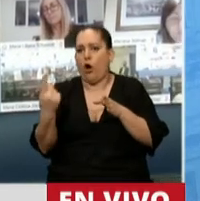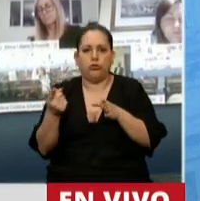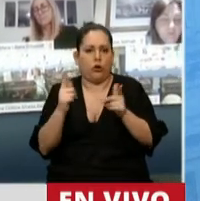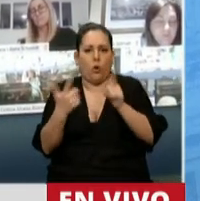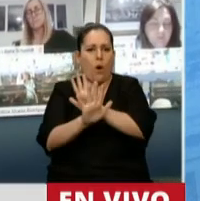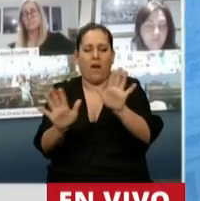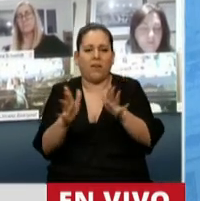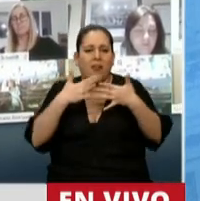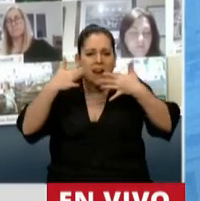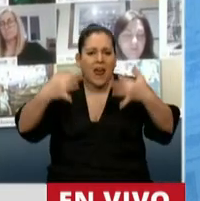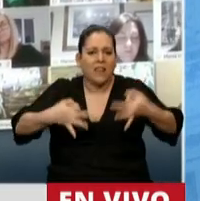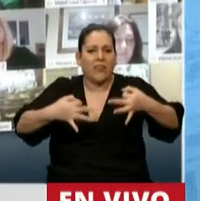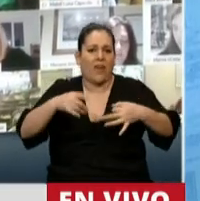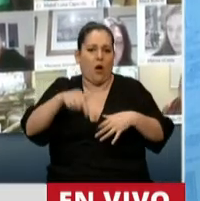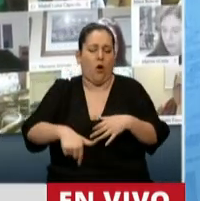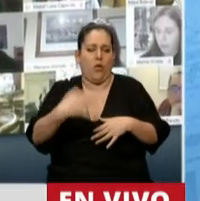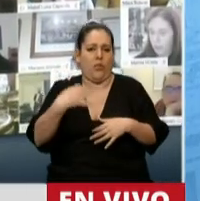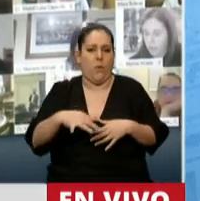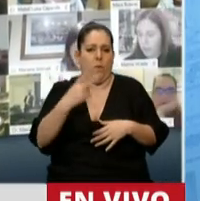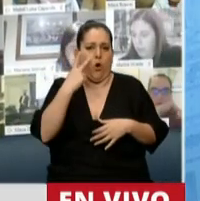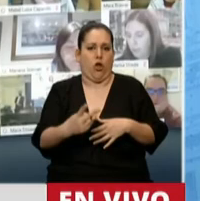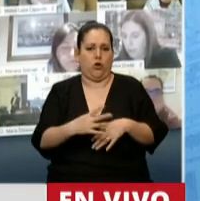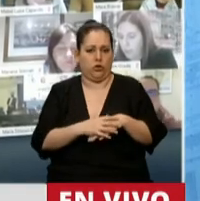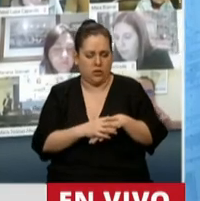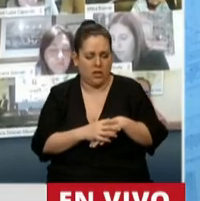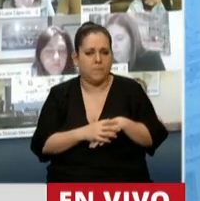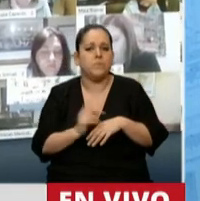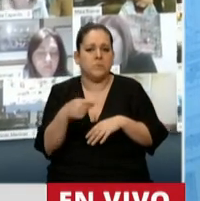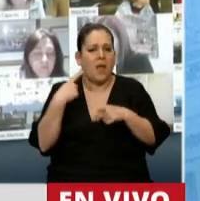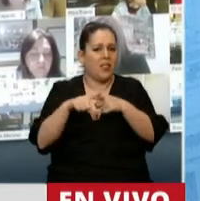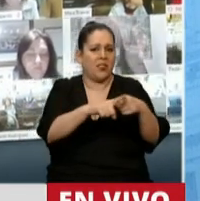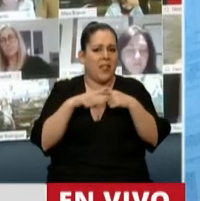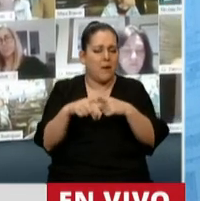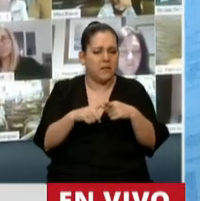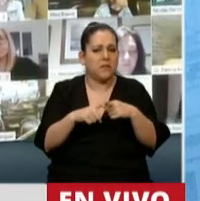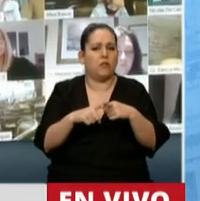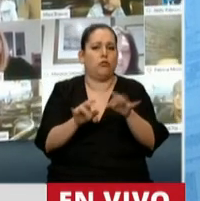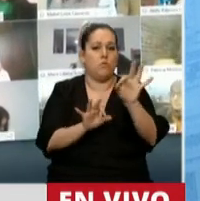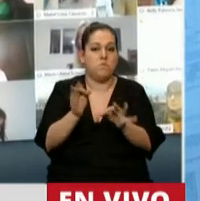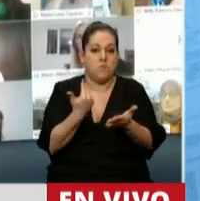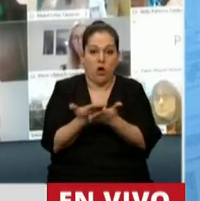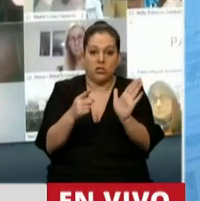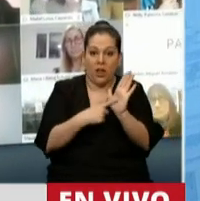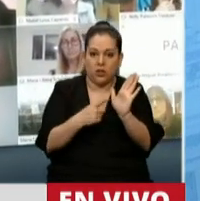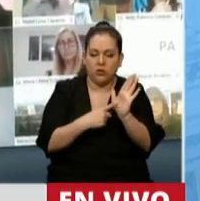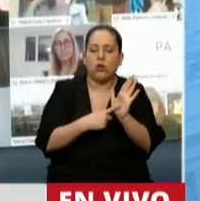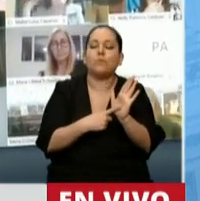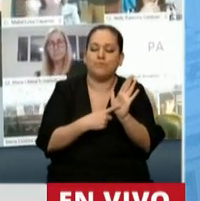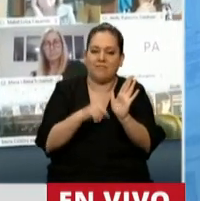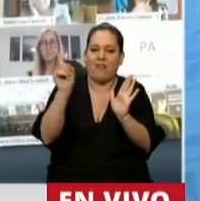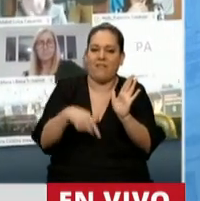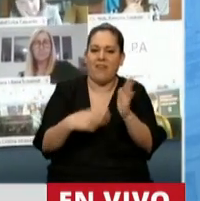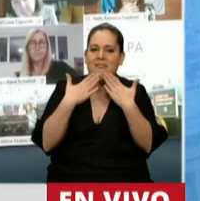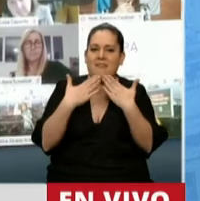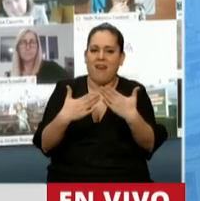realidad que no podemos desconocer. Señor Presidente, estamos debatiendo un proyecto que es fruto de las